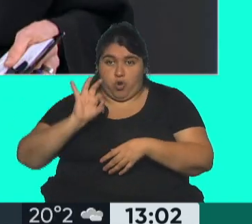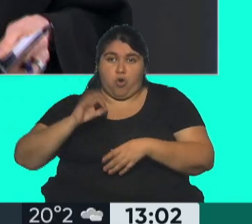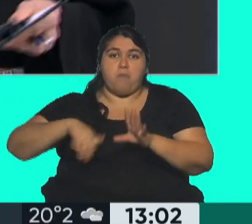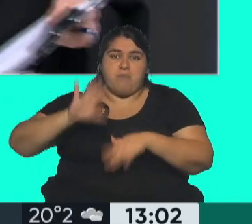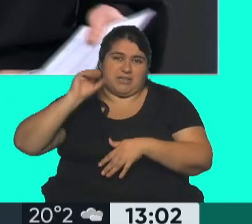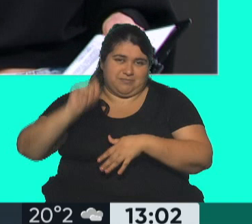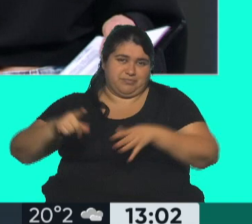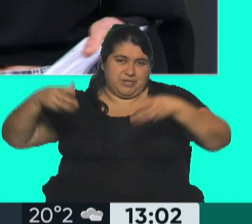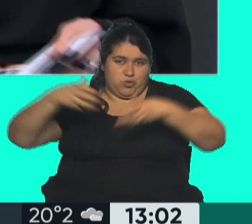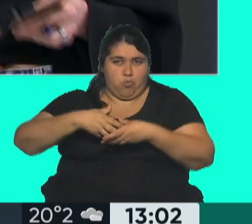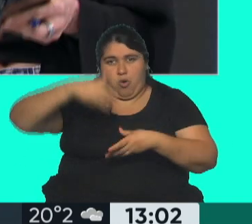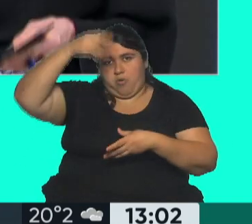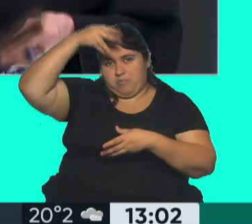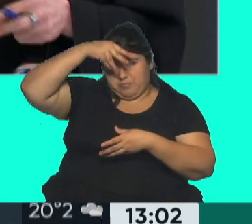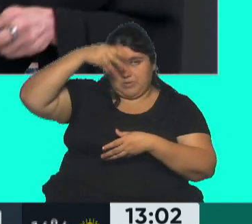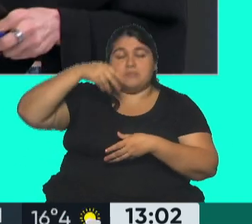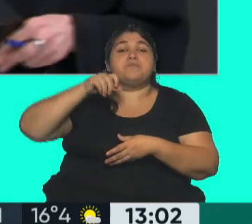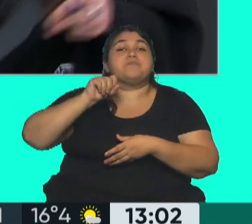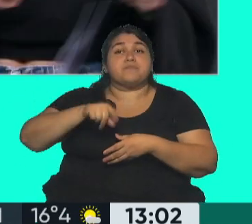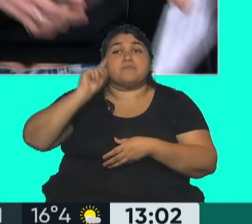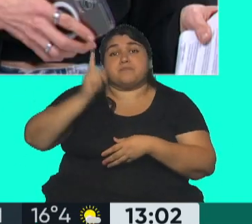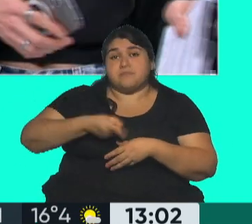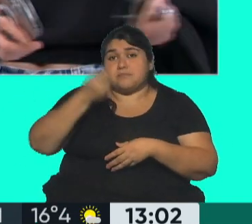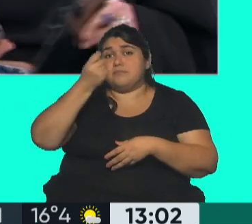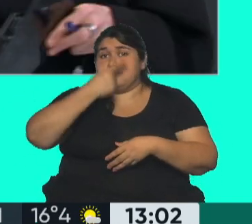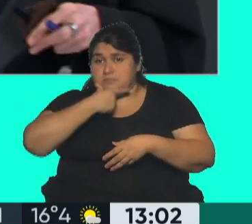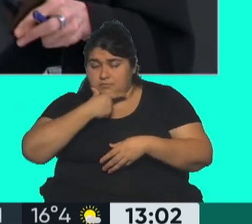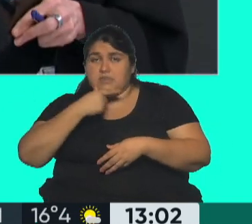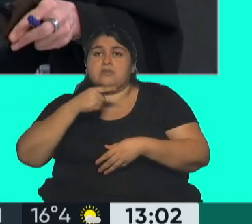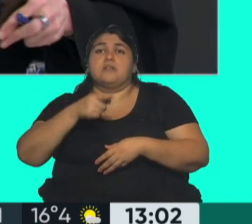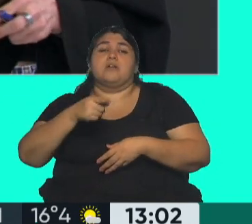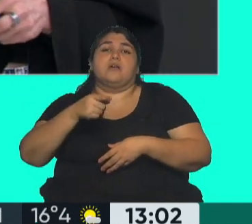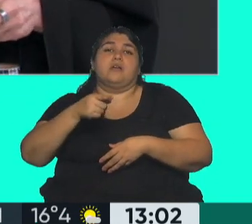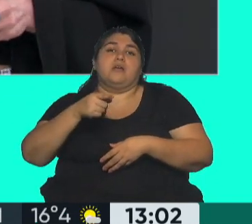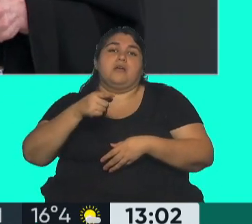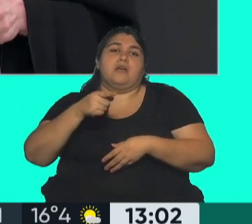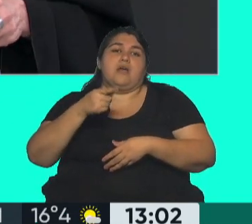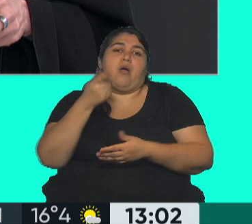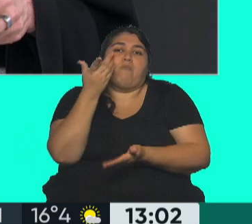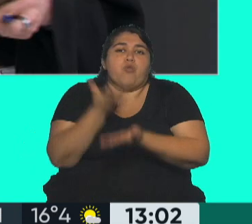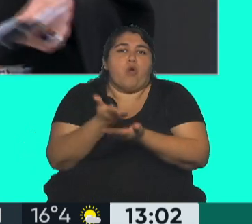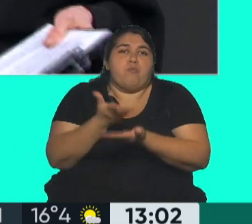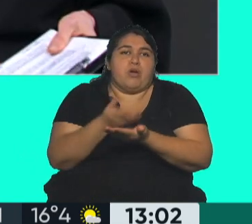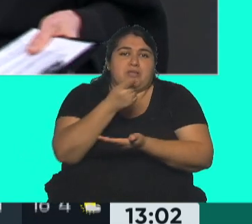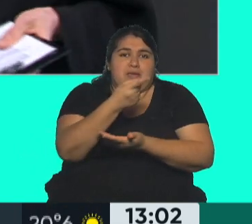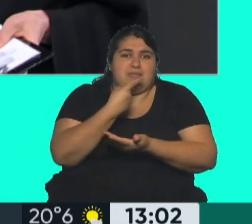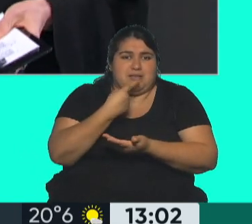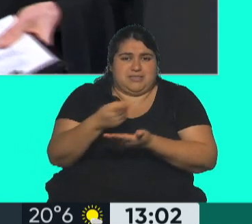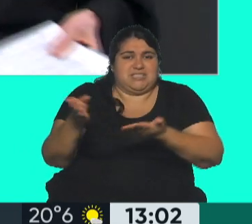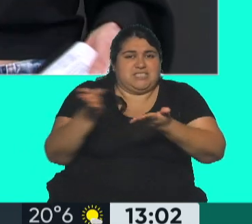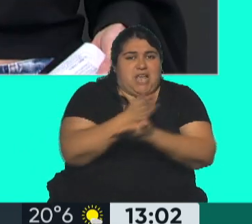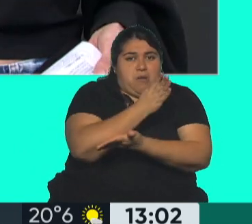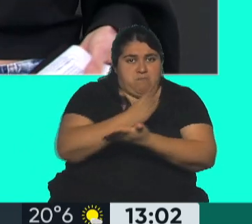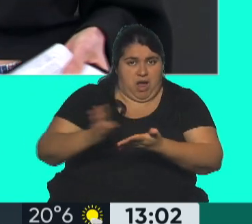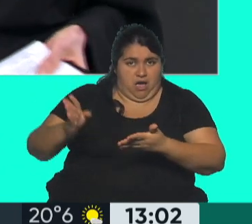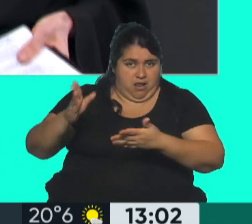a Patricia Bullrich, que es precandidata, también a Mauricio Macri, que sigue en el exterior. Sí, se oponían a este desdoblamiento. Y en realidad, porque tienen